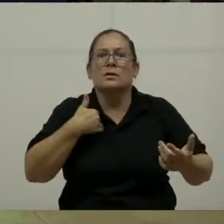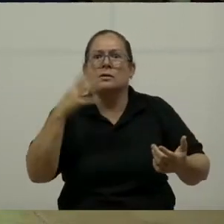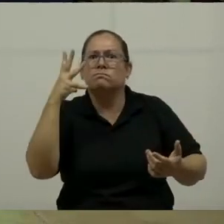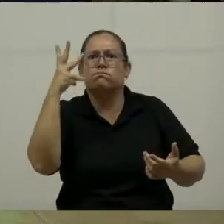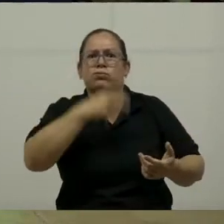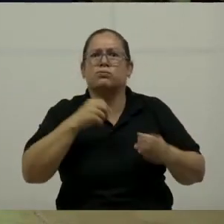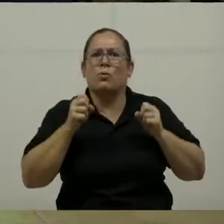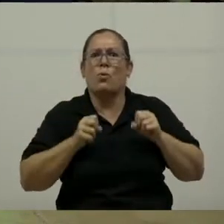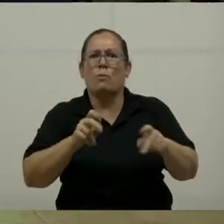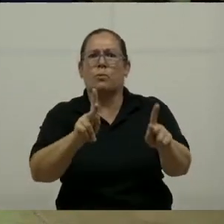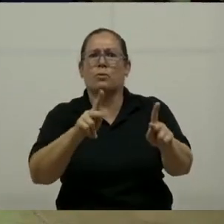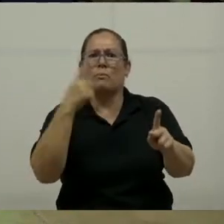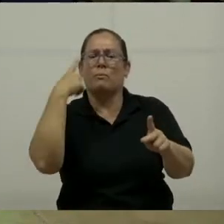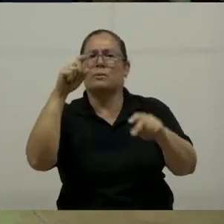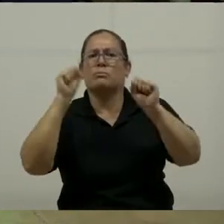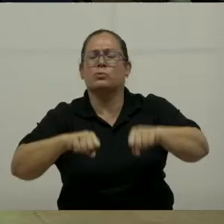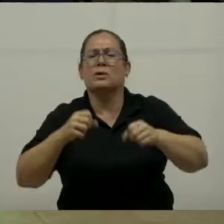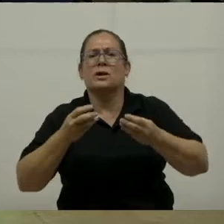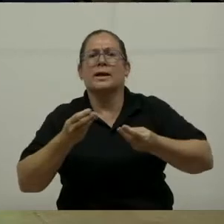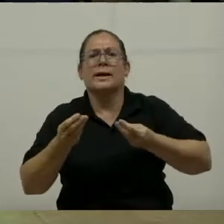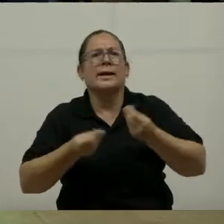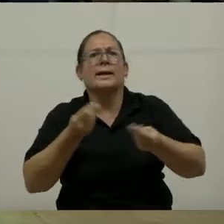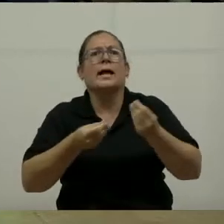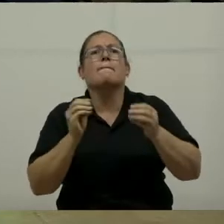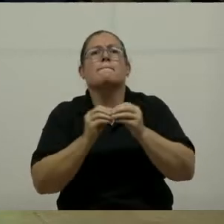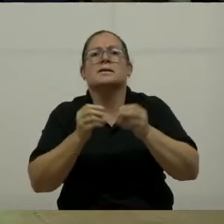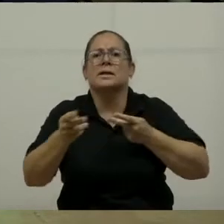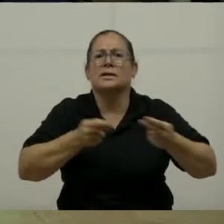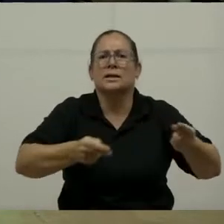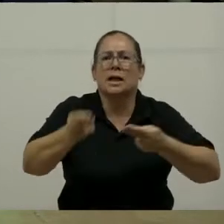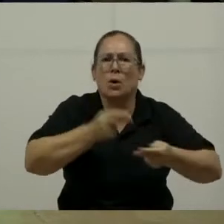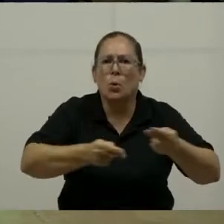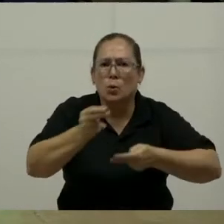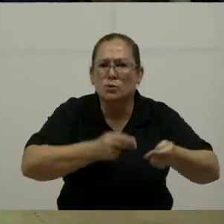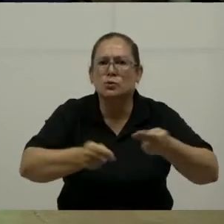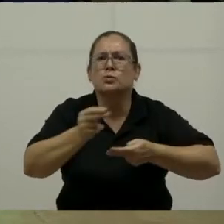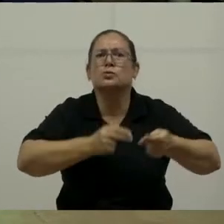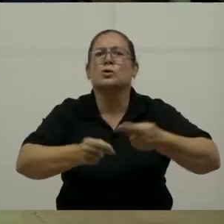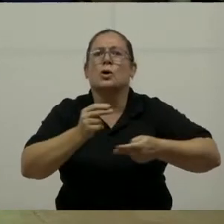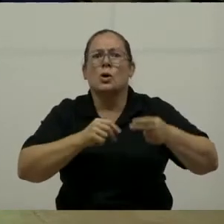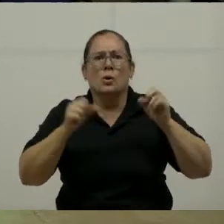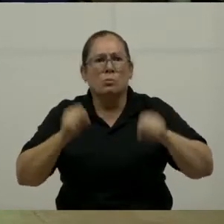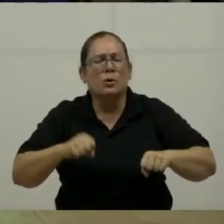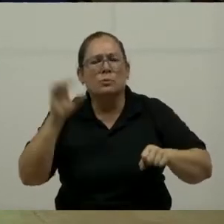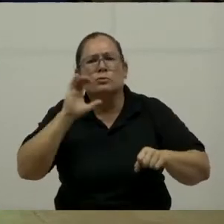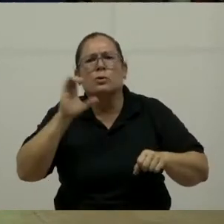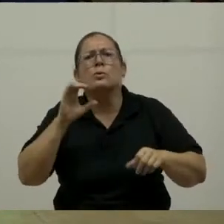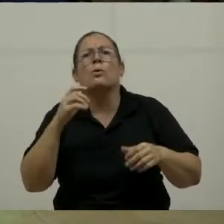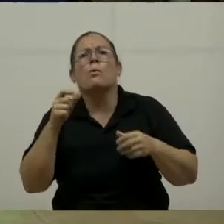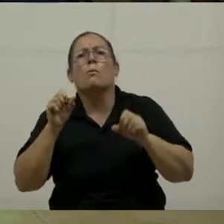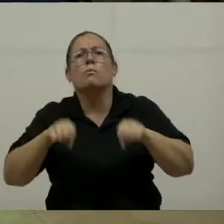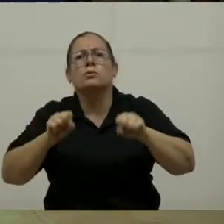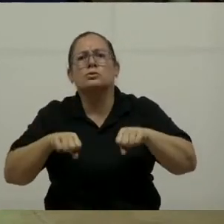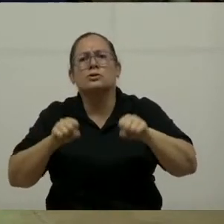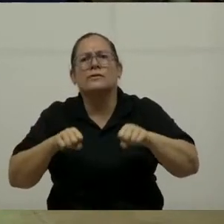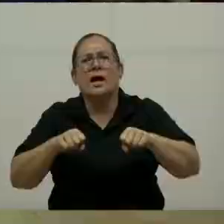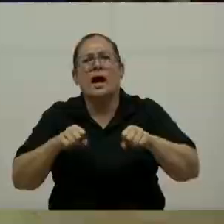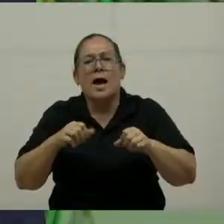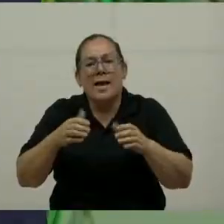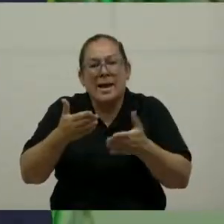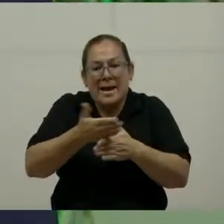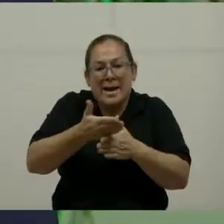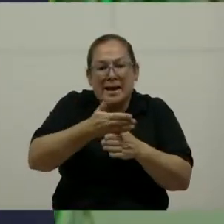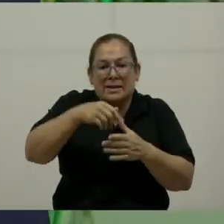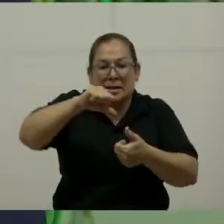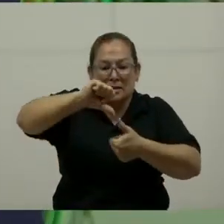oportunidad para generar negocio. Y siempre contemplar la eventual posibilidad de que el turismo entre Centroamérica